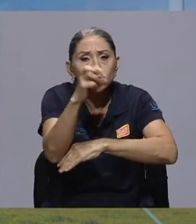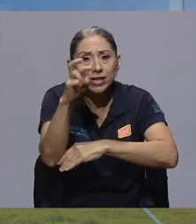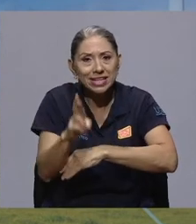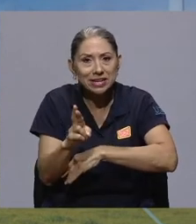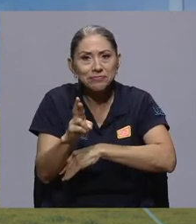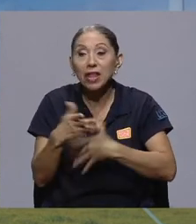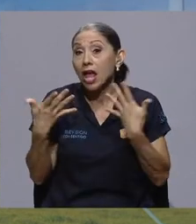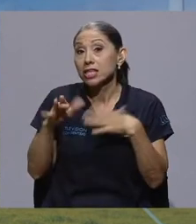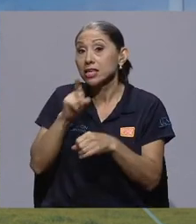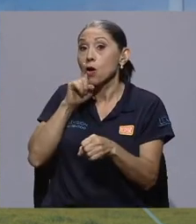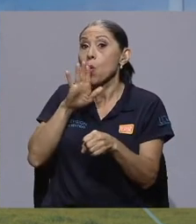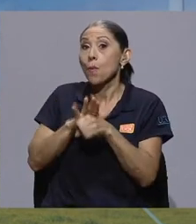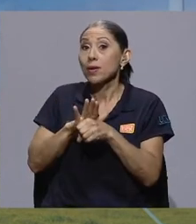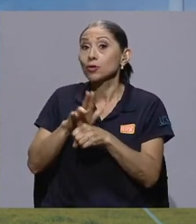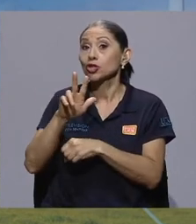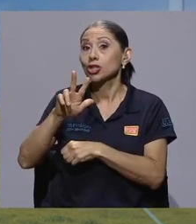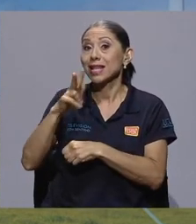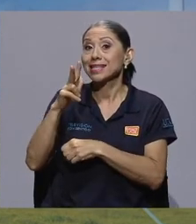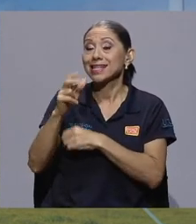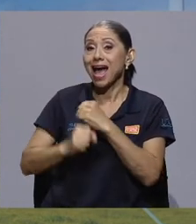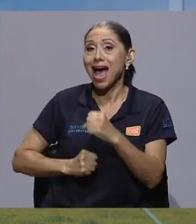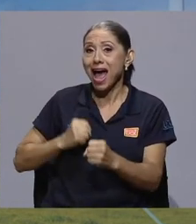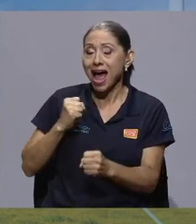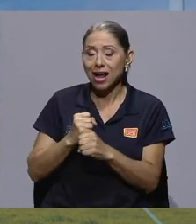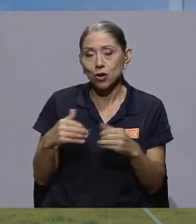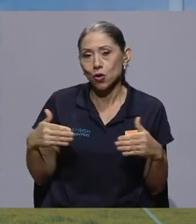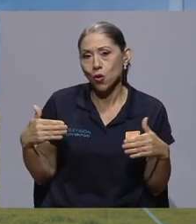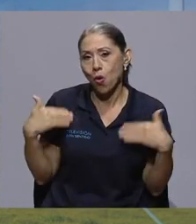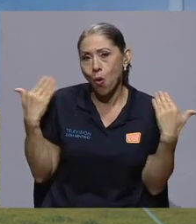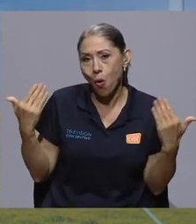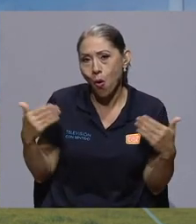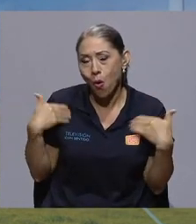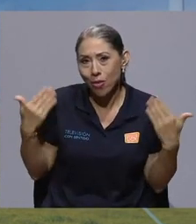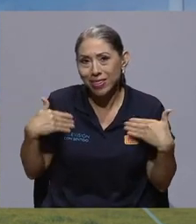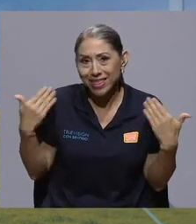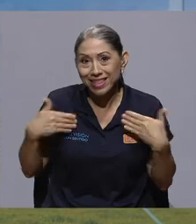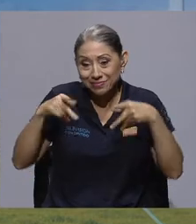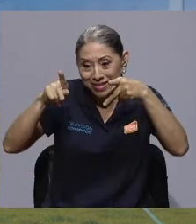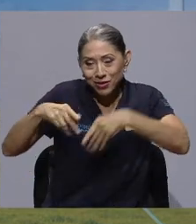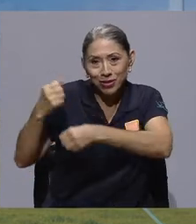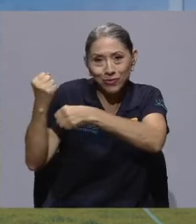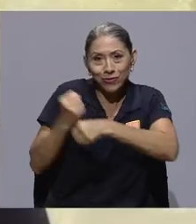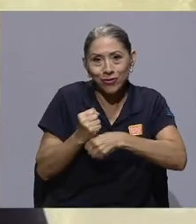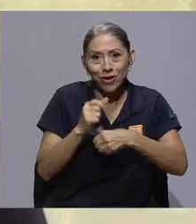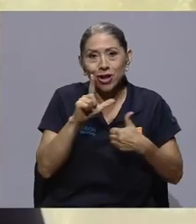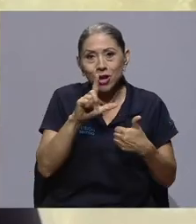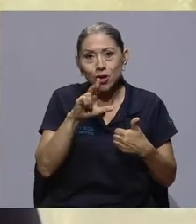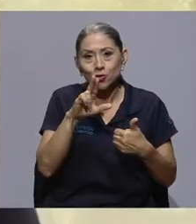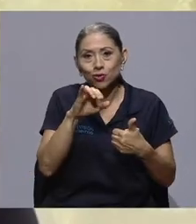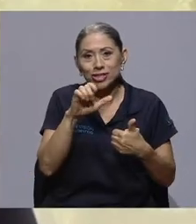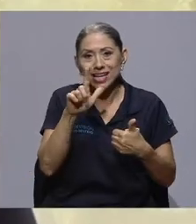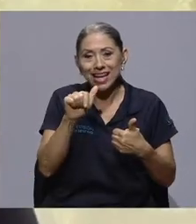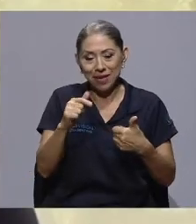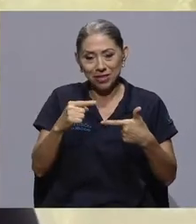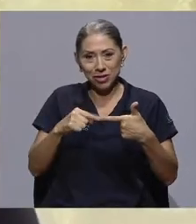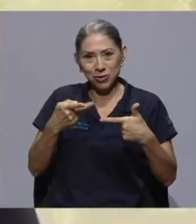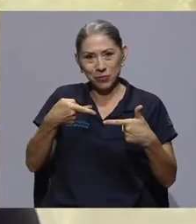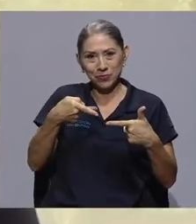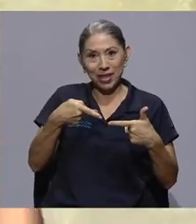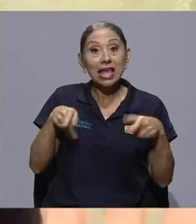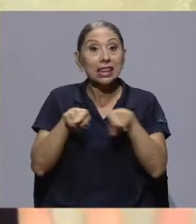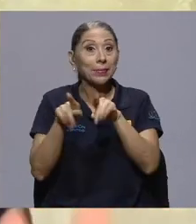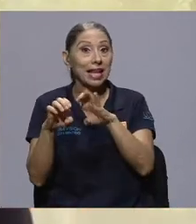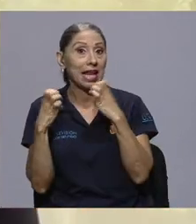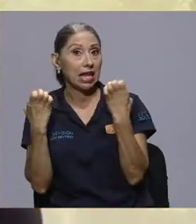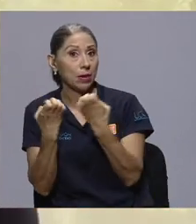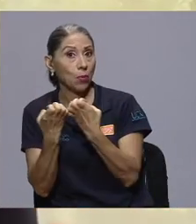ya cumplimos nuestro tercer aniversario, muy contentos, contentas las fundadoras, Lucila y yo y el equipo que nos acompaña porque